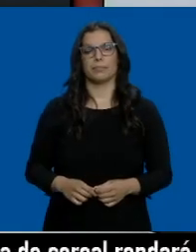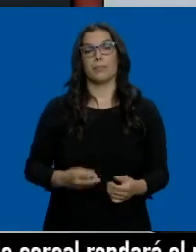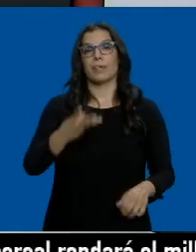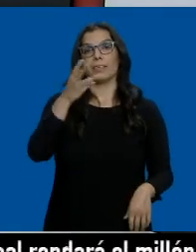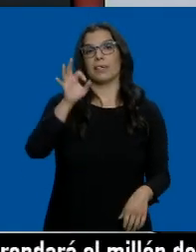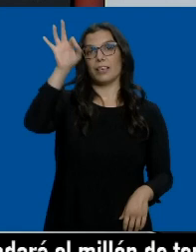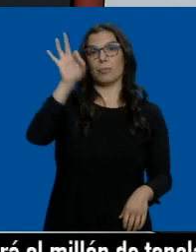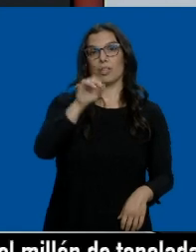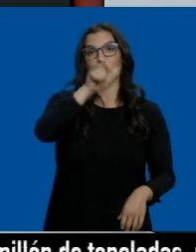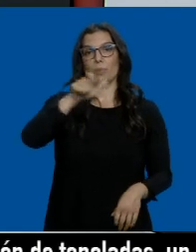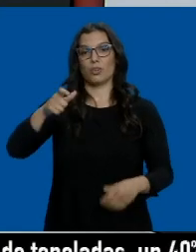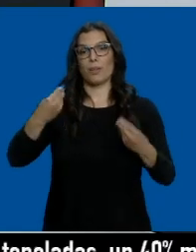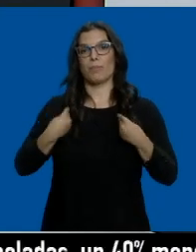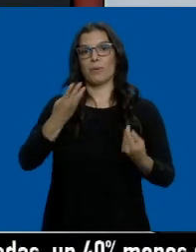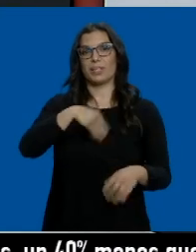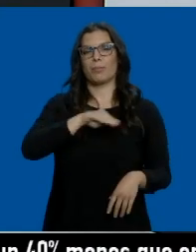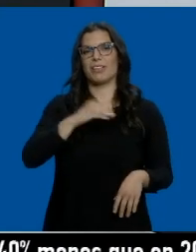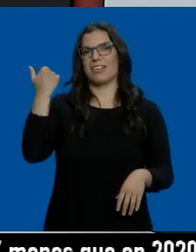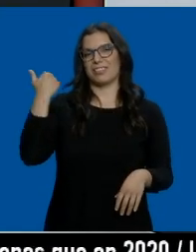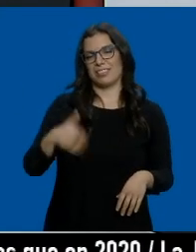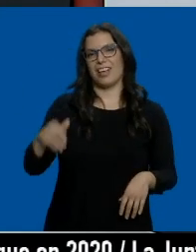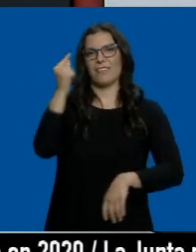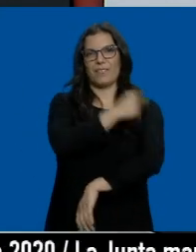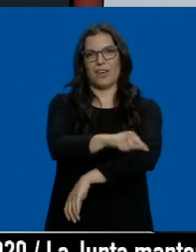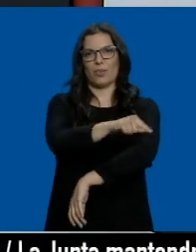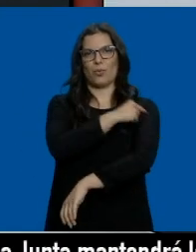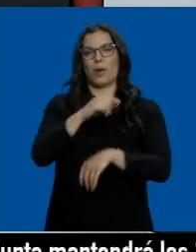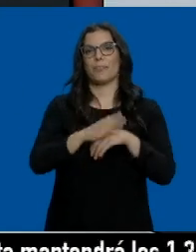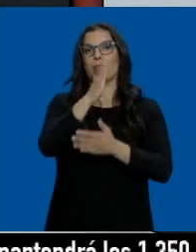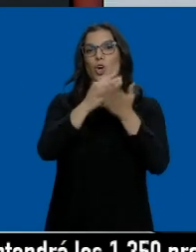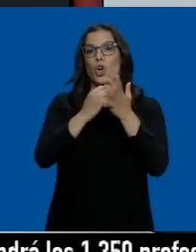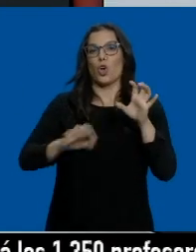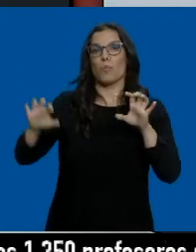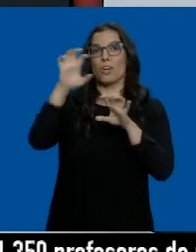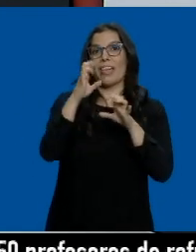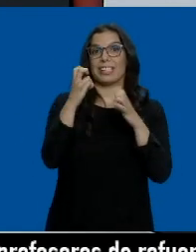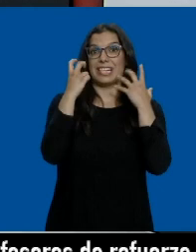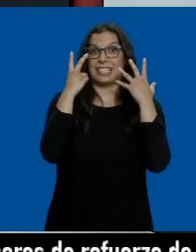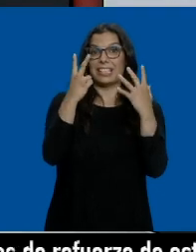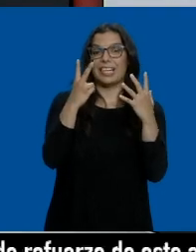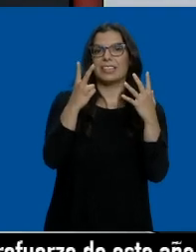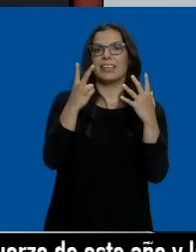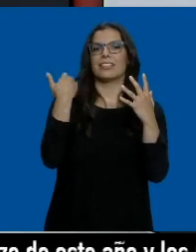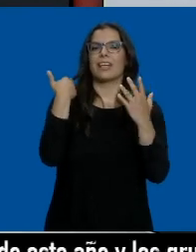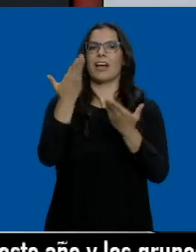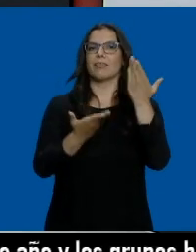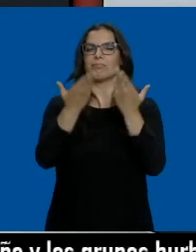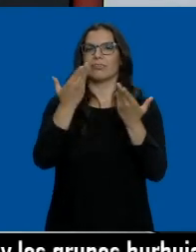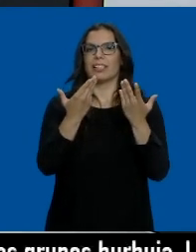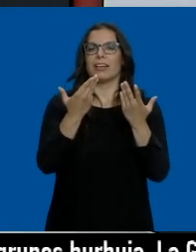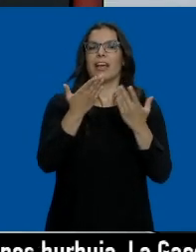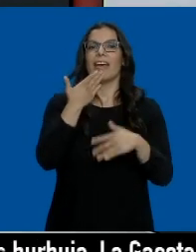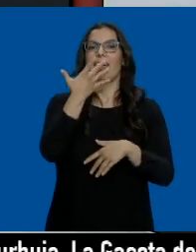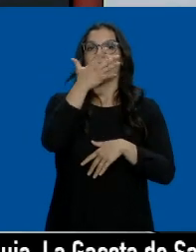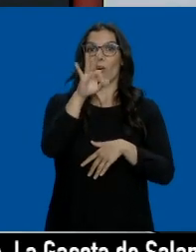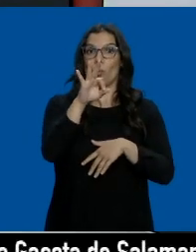% de los españoles ya están vacunados. Hay siete comunidades que ya tienen a seis de cada diez personas mayores de